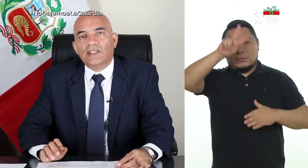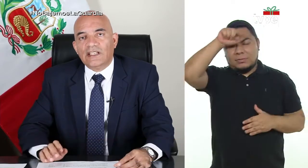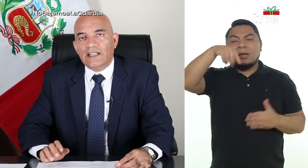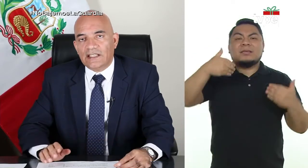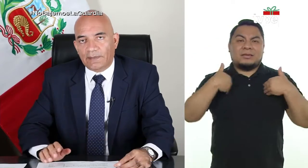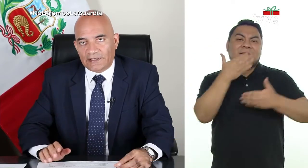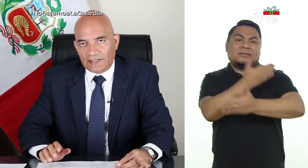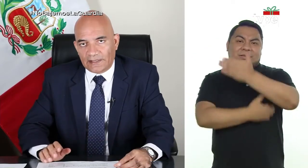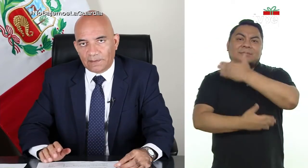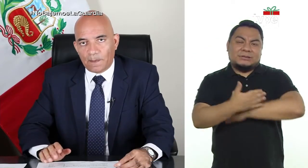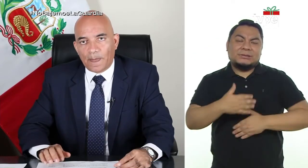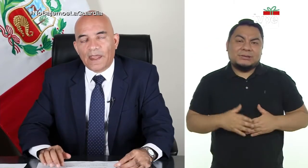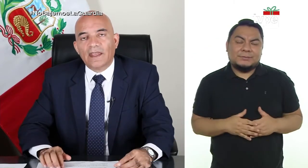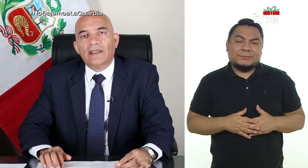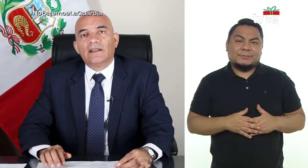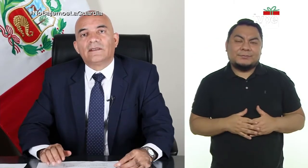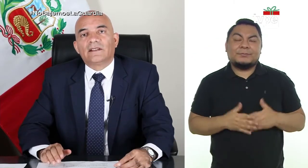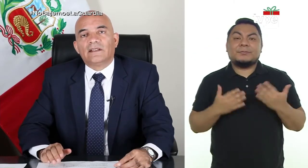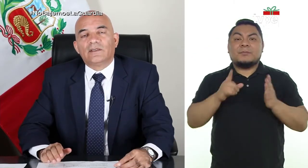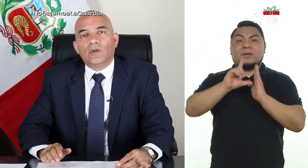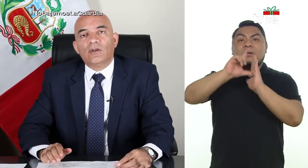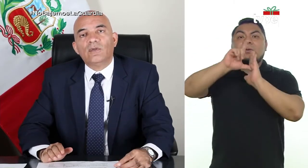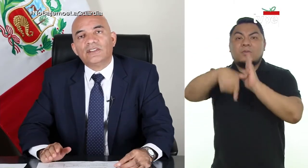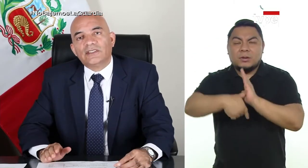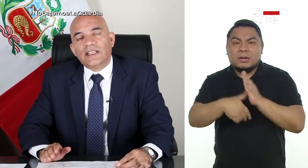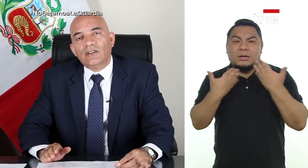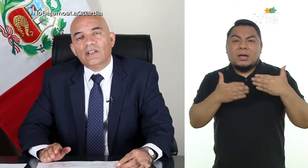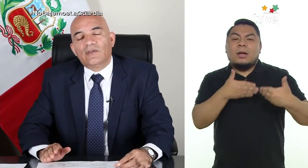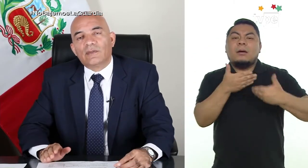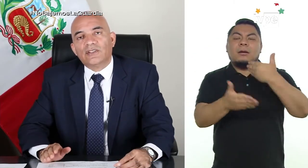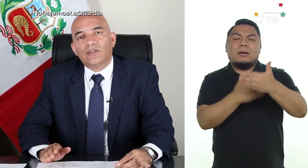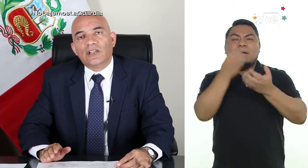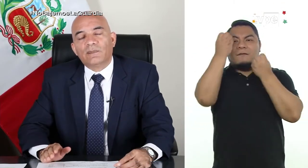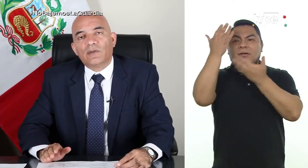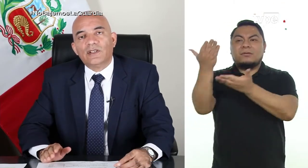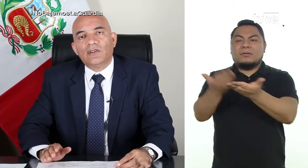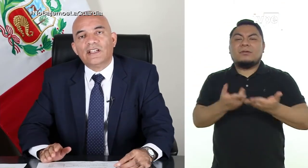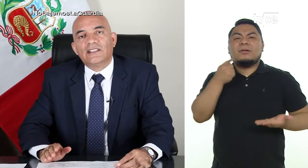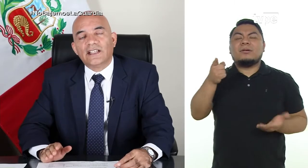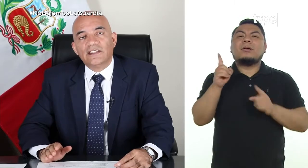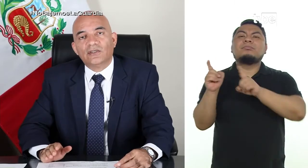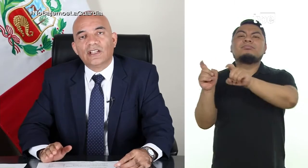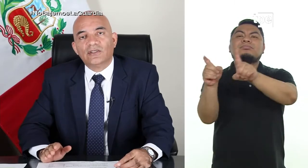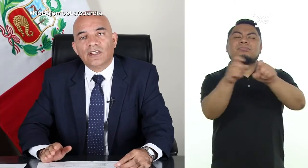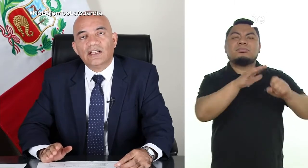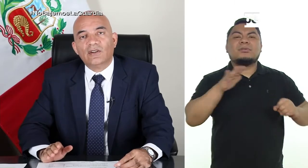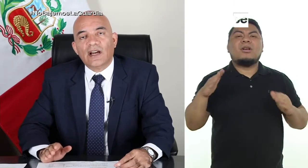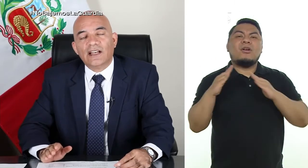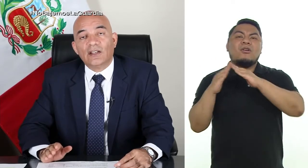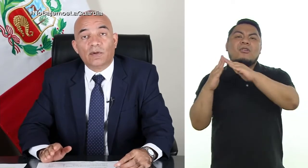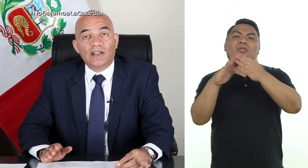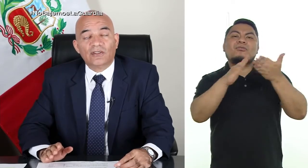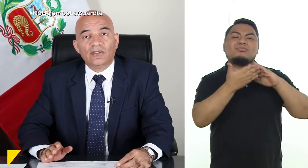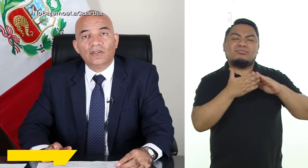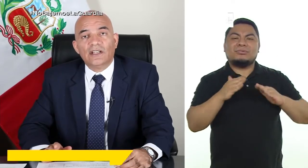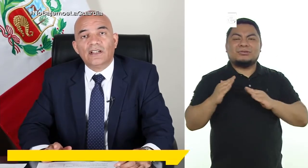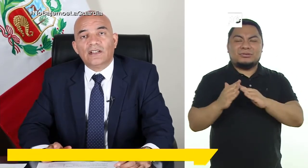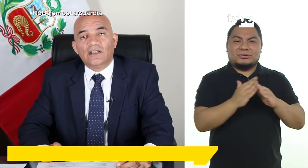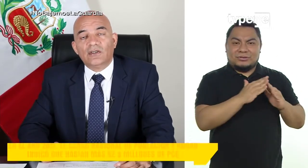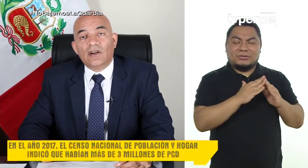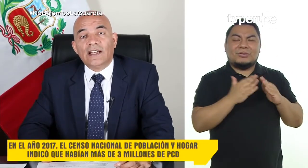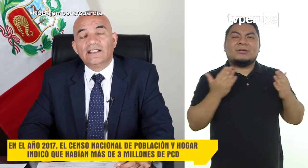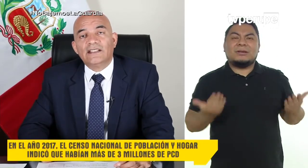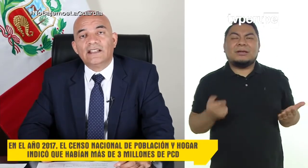en el Perú tenía discapacidad. Luego hemos tenido la información que provino del Censo Nacional de Población